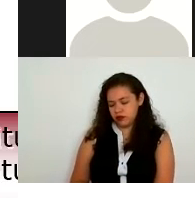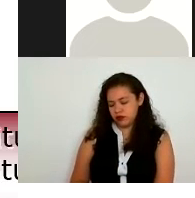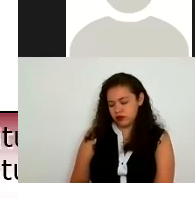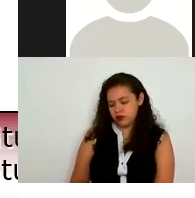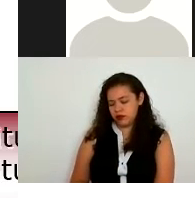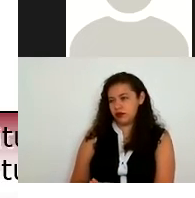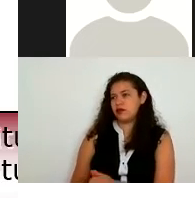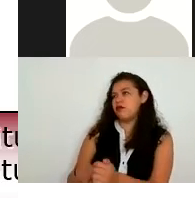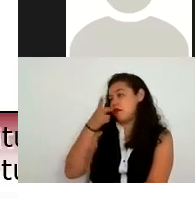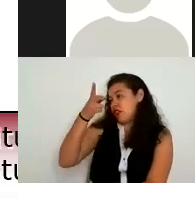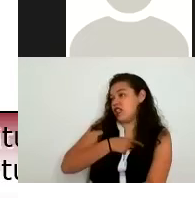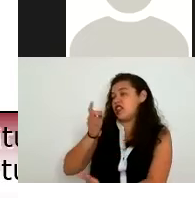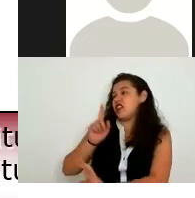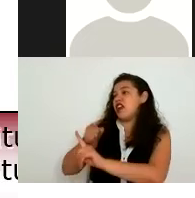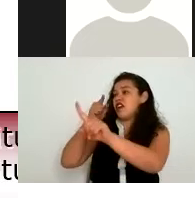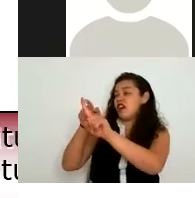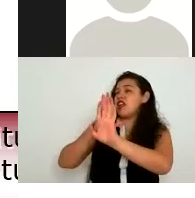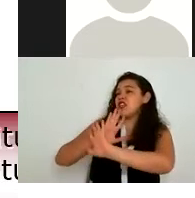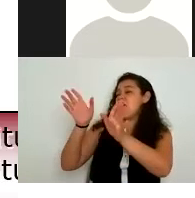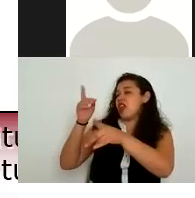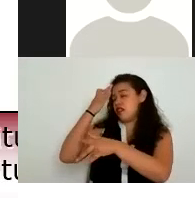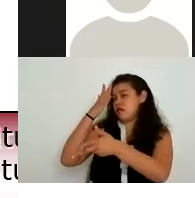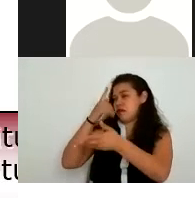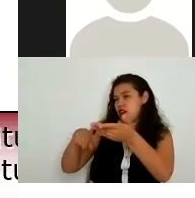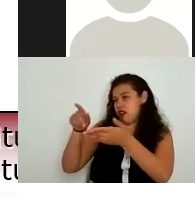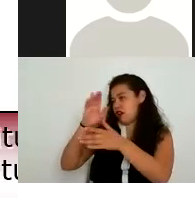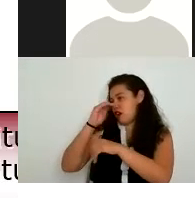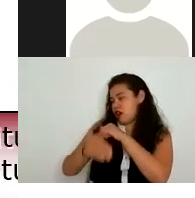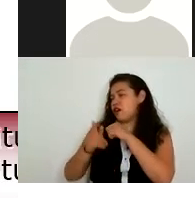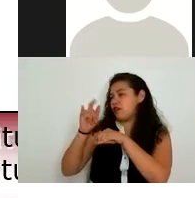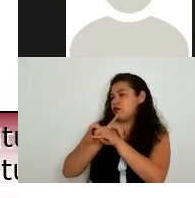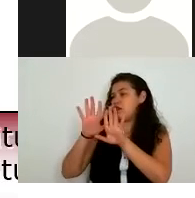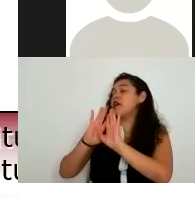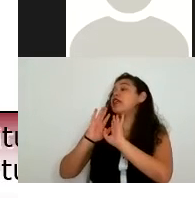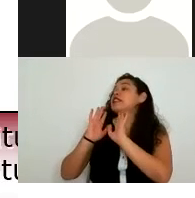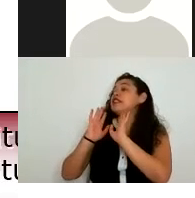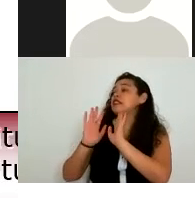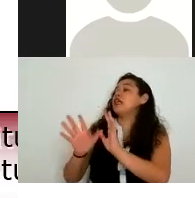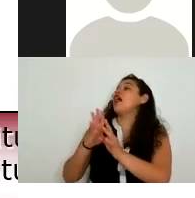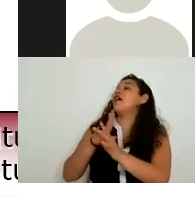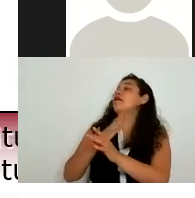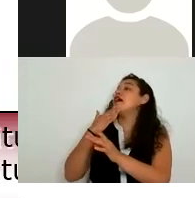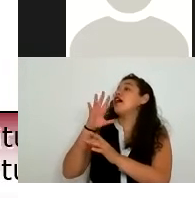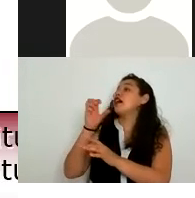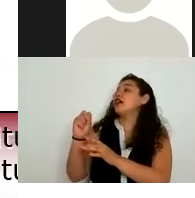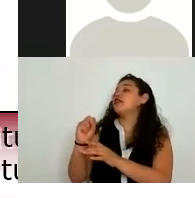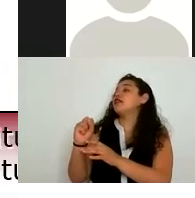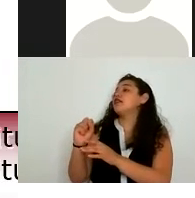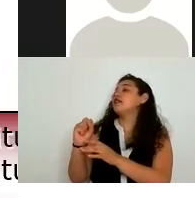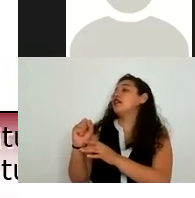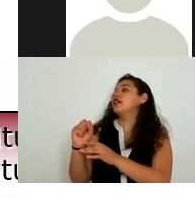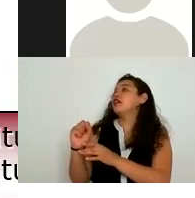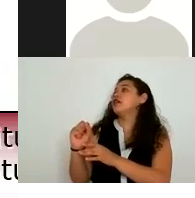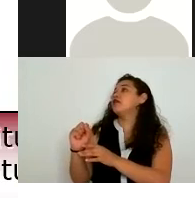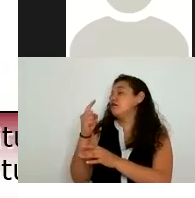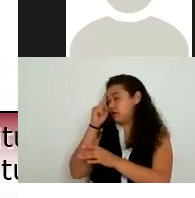cumplió entonces yo puedo solicitar que la información que tú tenías que sirvió para un objeto específico y